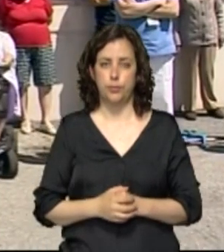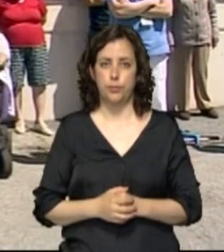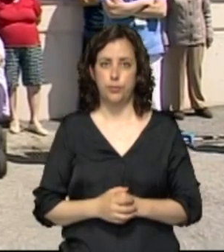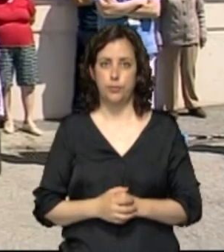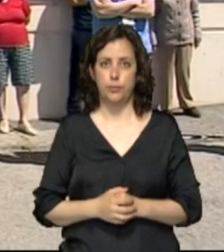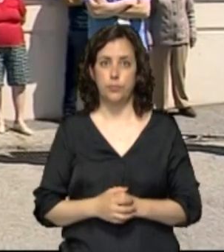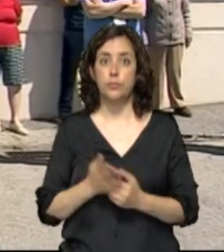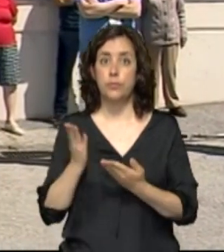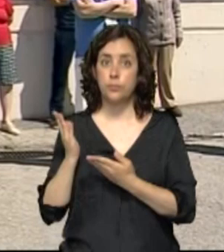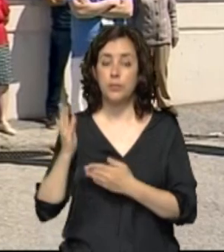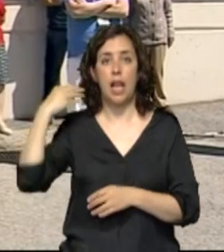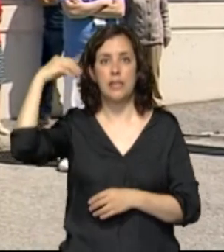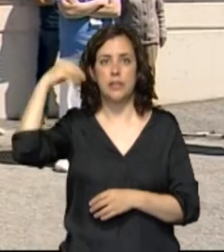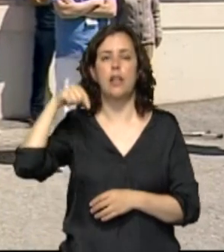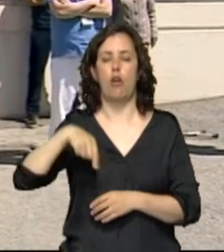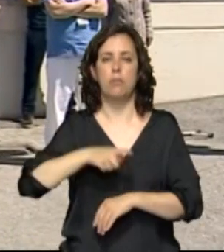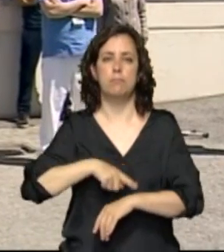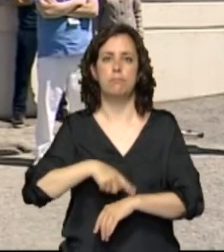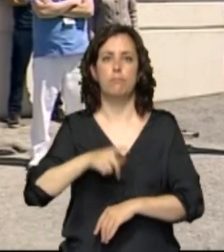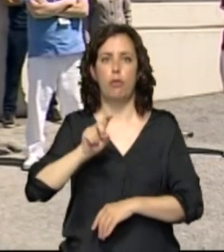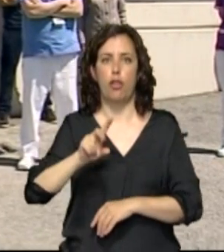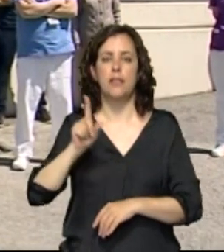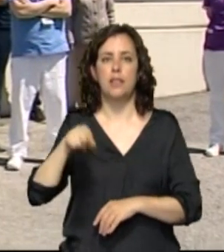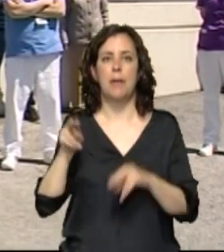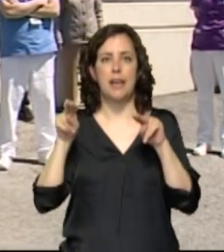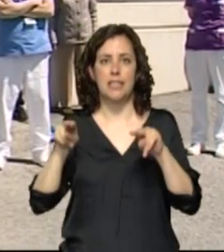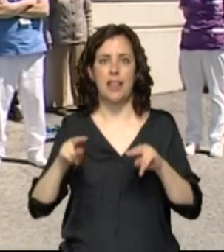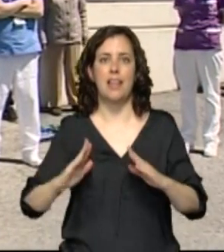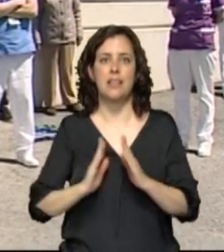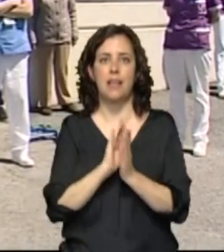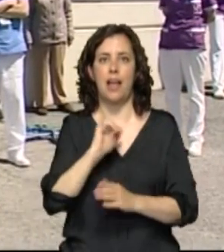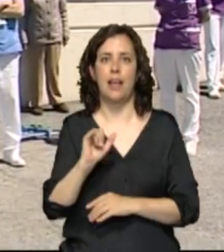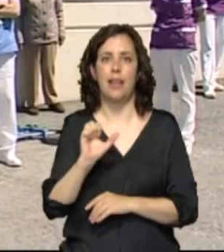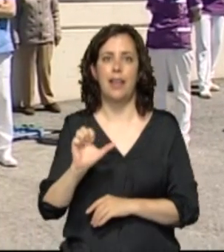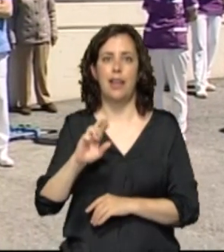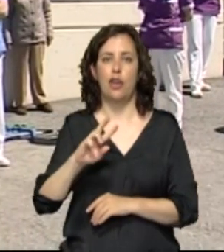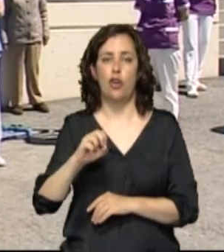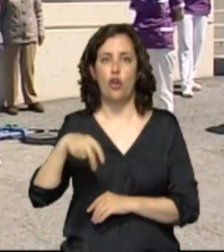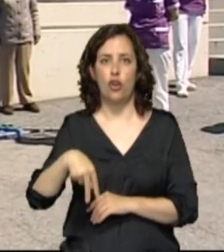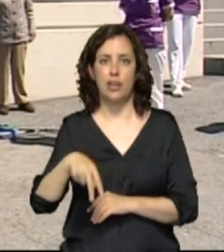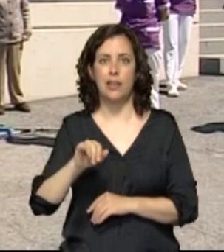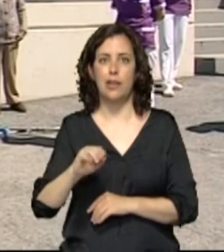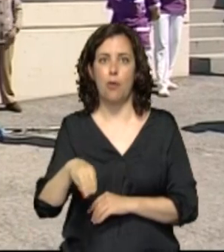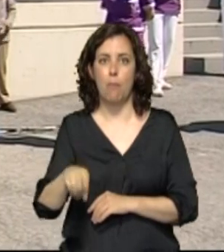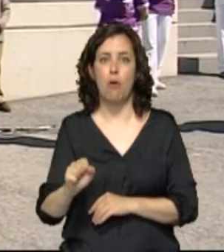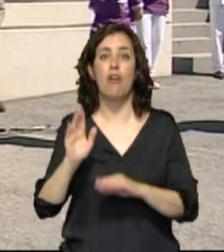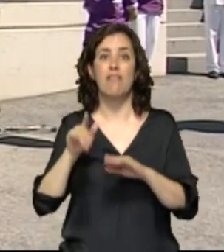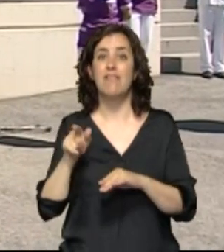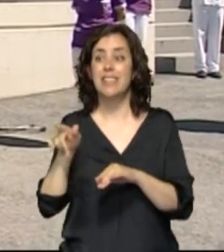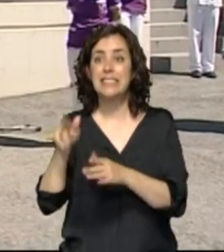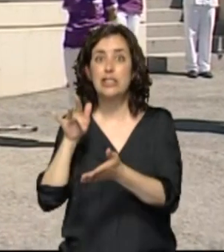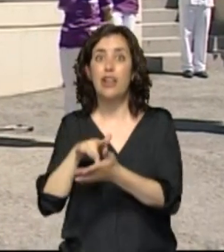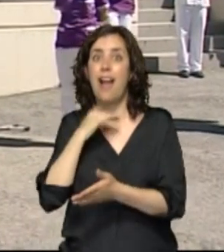Y esto es Estella. También este mediodía es la residencia San Jerónimo, que consiguió ganar la batalla al COVID sin ningún caso de coronavirus